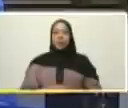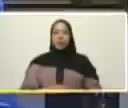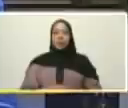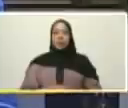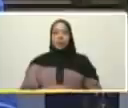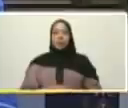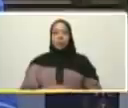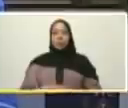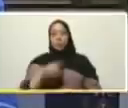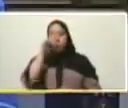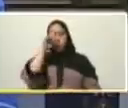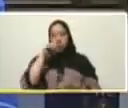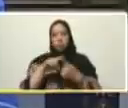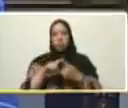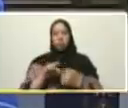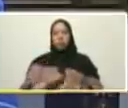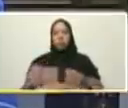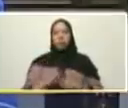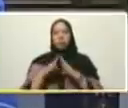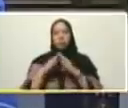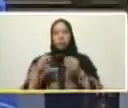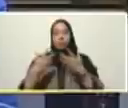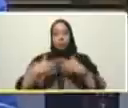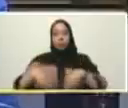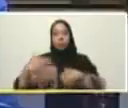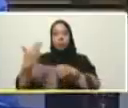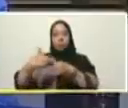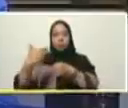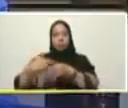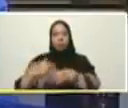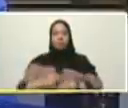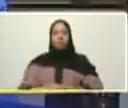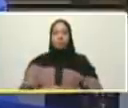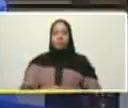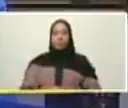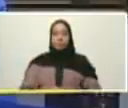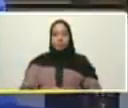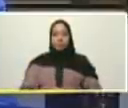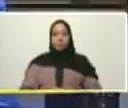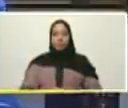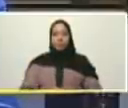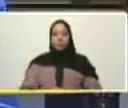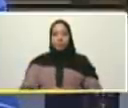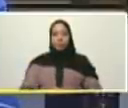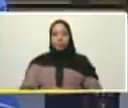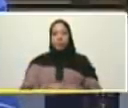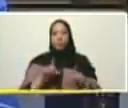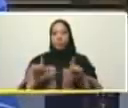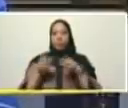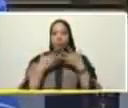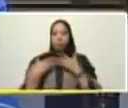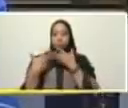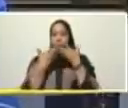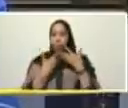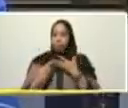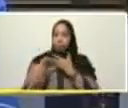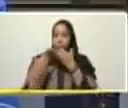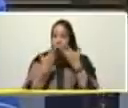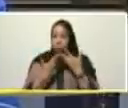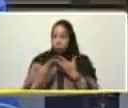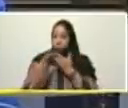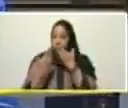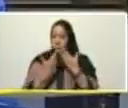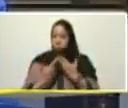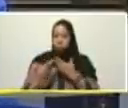cumpla se hay que llevar el petro a todas las instancias nosotros estamos ahorita estudiando precisamente a través del